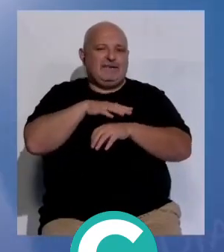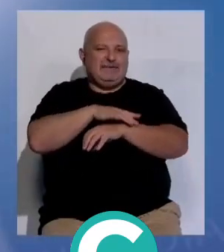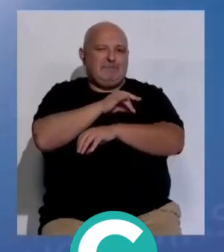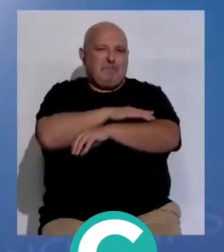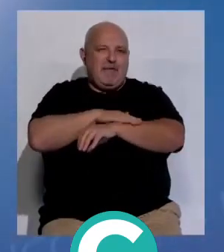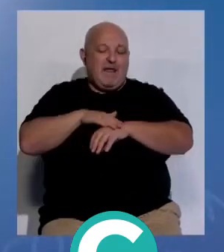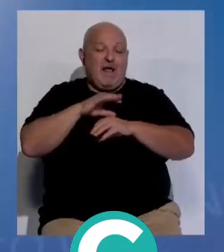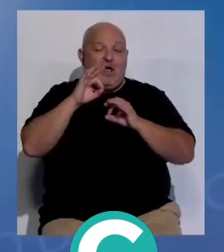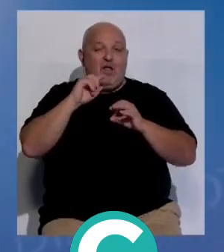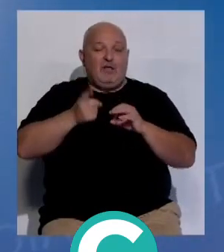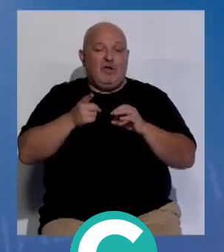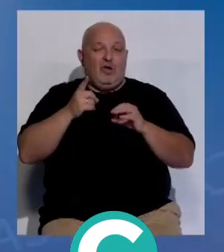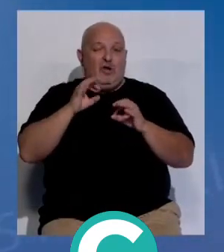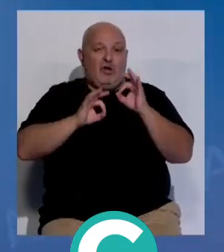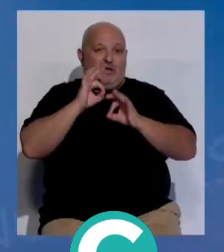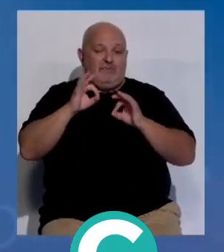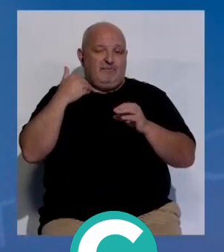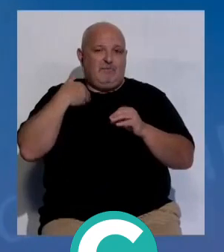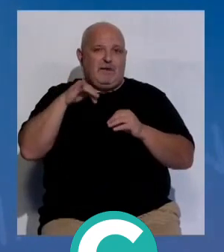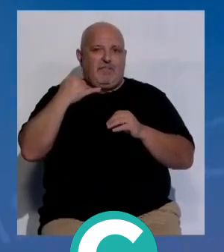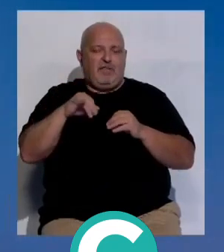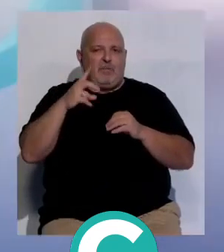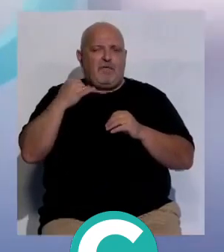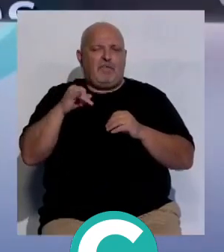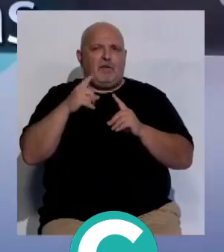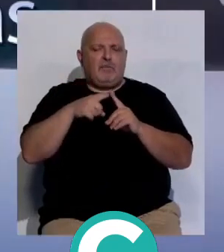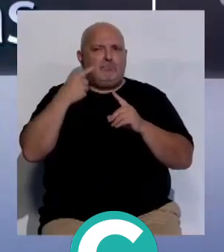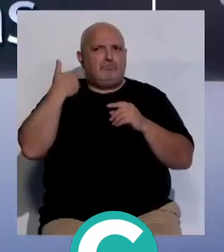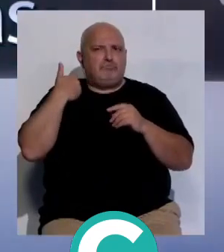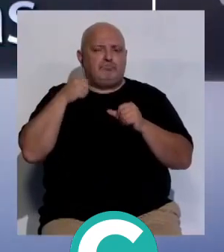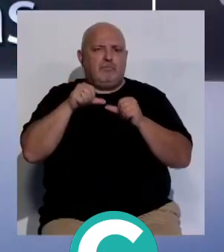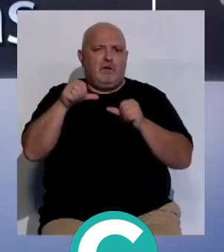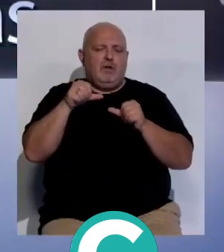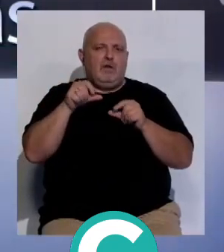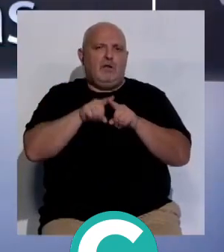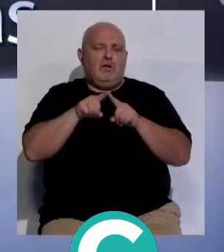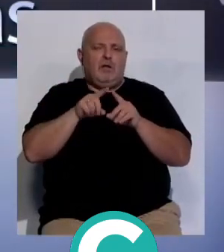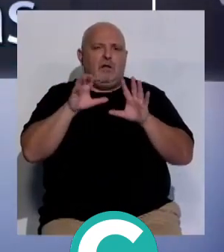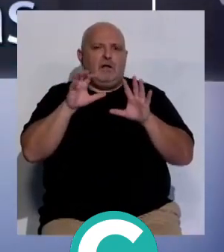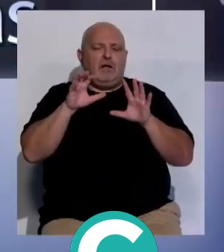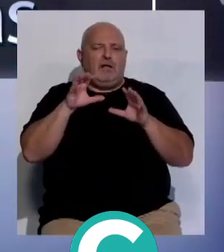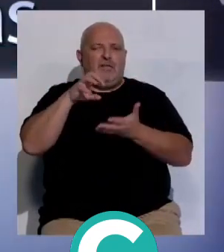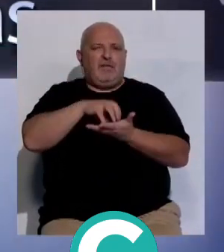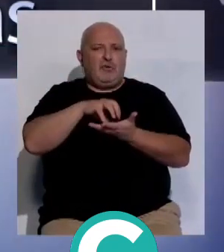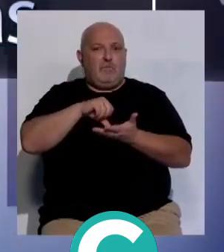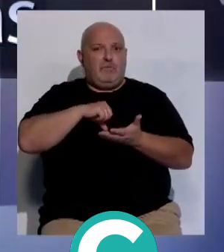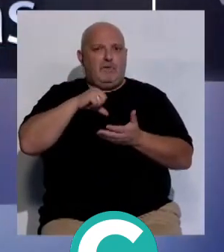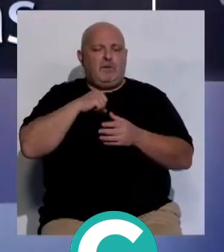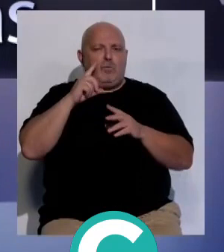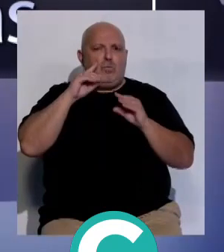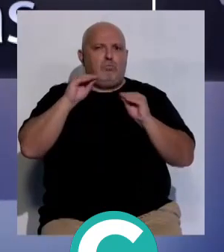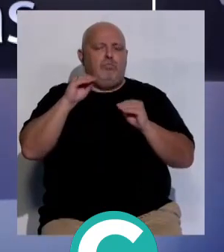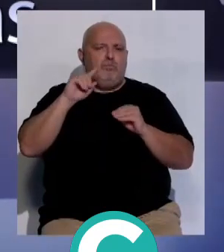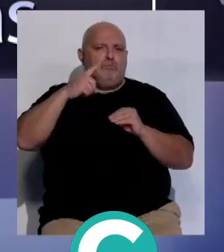directora de la Organización Nacional de Trasplantes Beatriz Domínguez se ha posicionado ha posicionado al centro hospitalario como